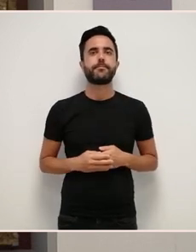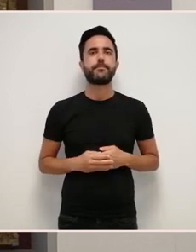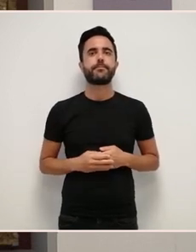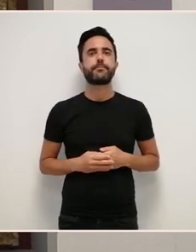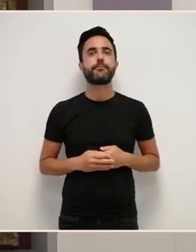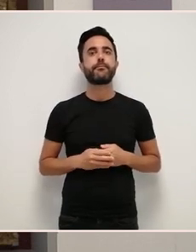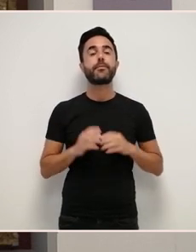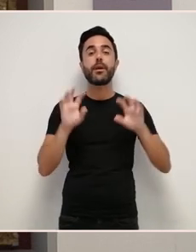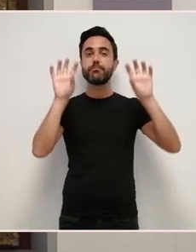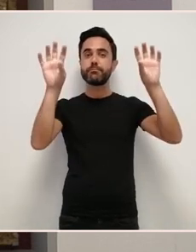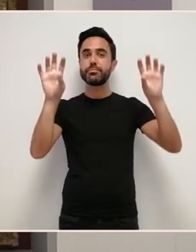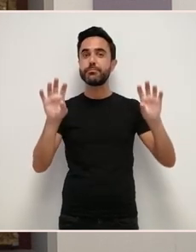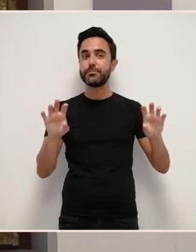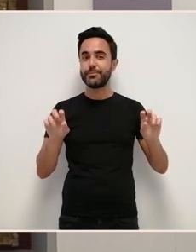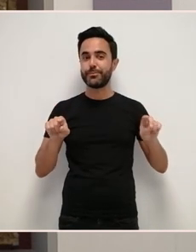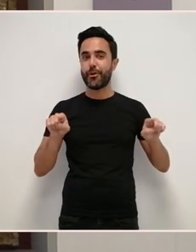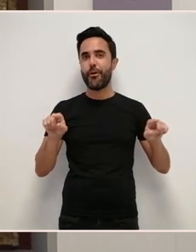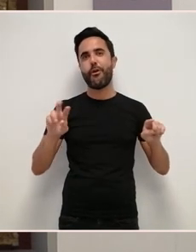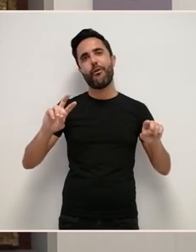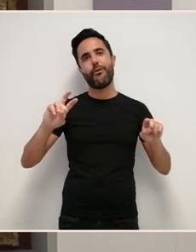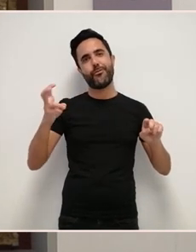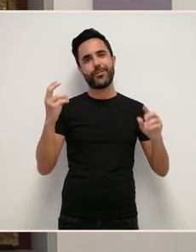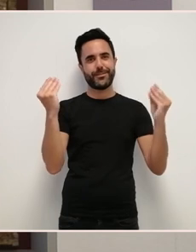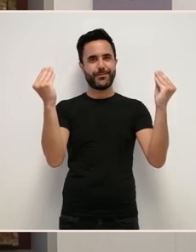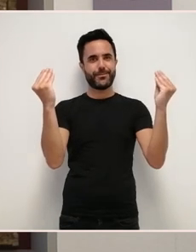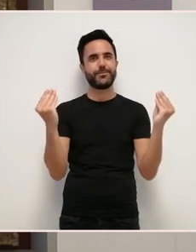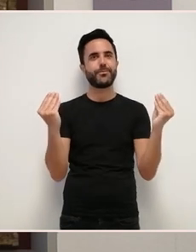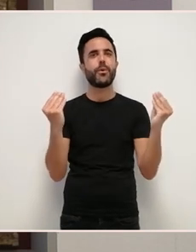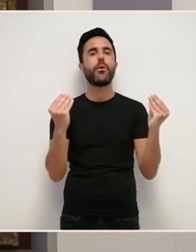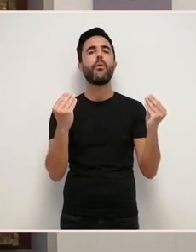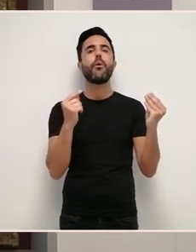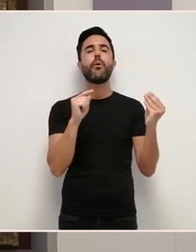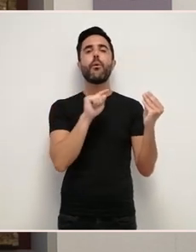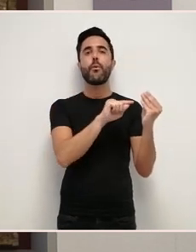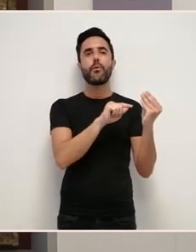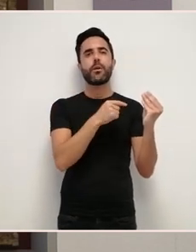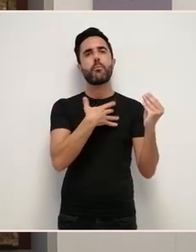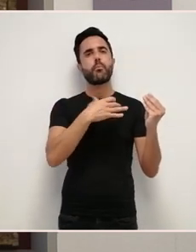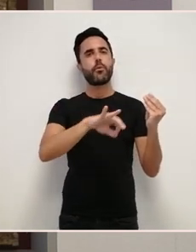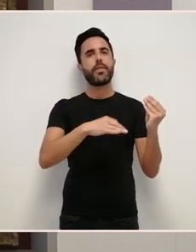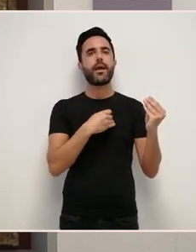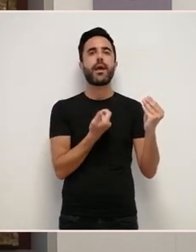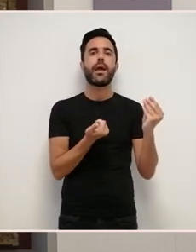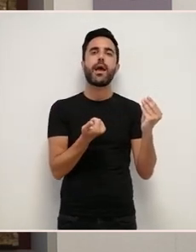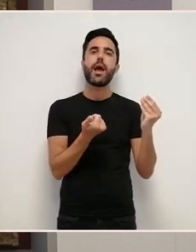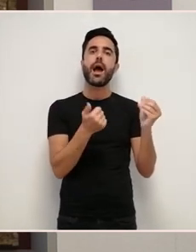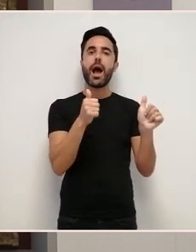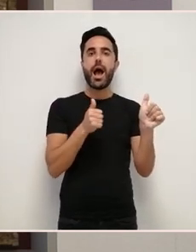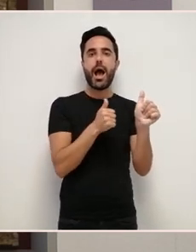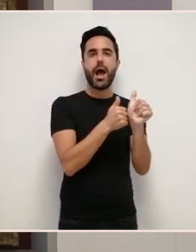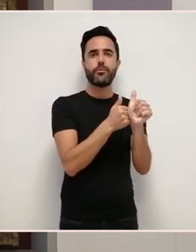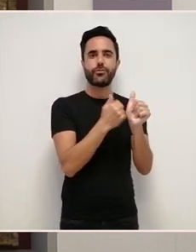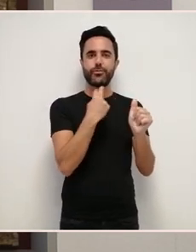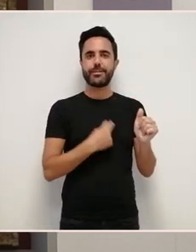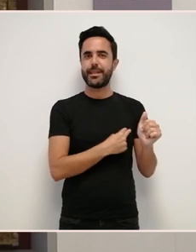fornelas laterais Segundo Filgueira Valverde, apunta que unha delas podería ser unha representación do apóstolo Santiago